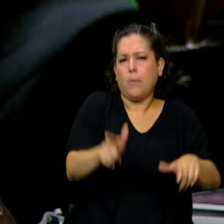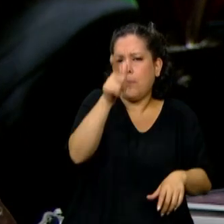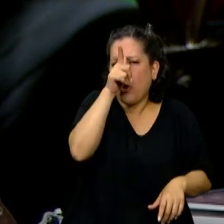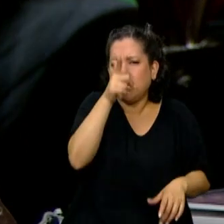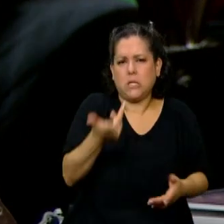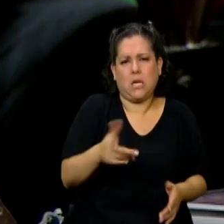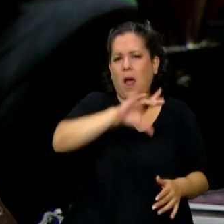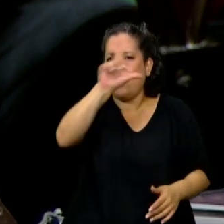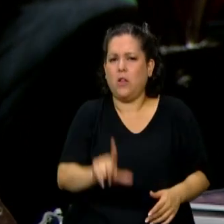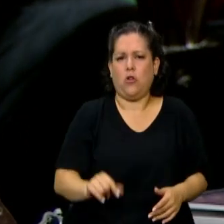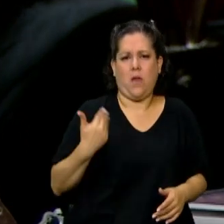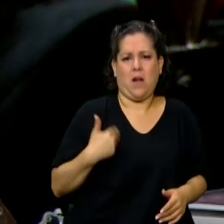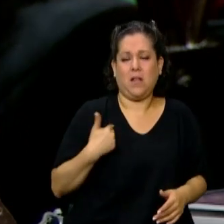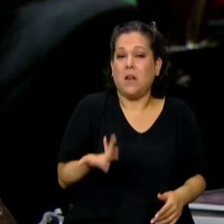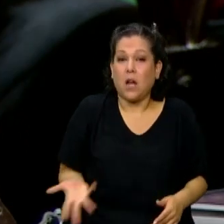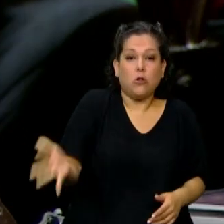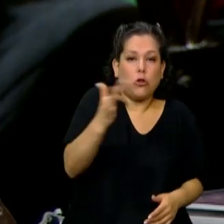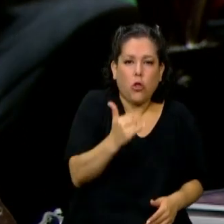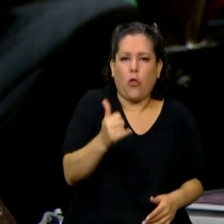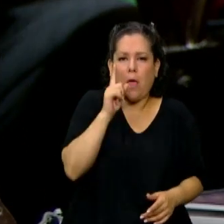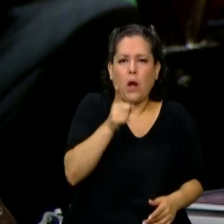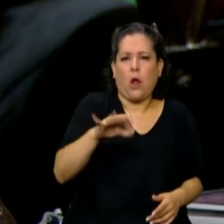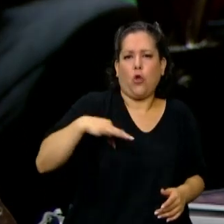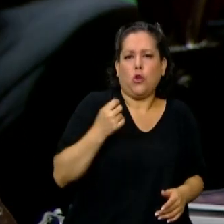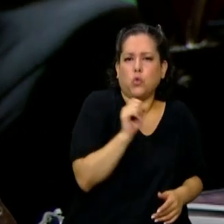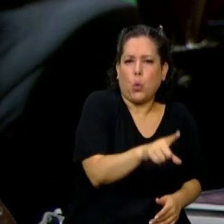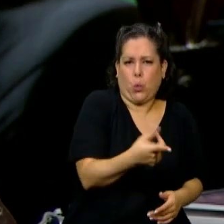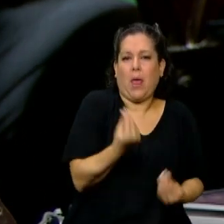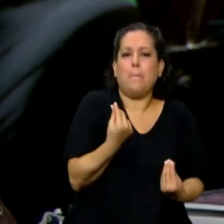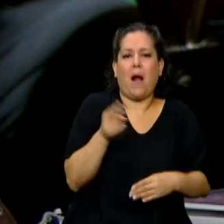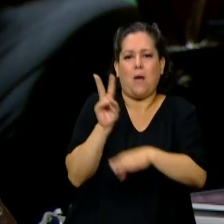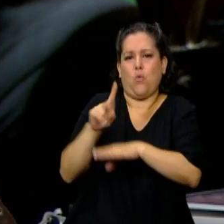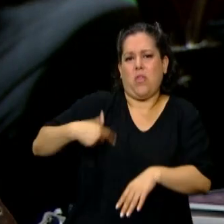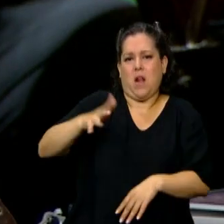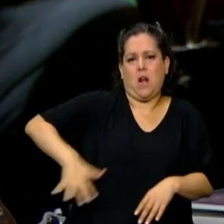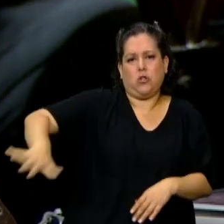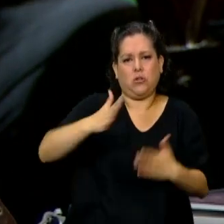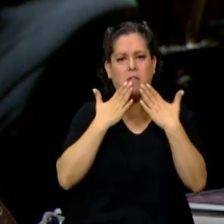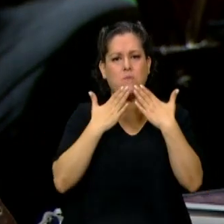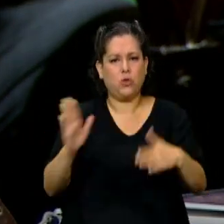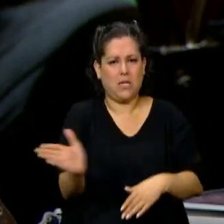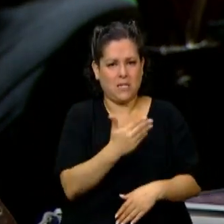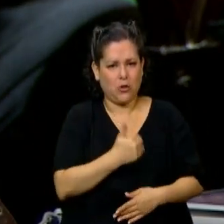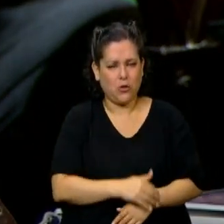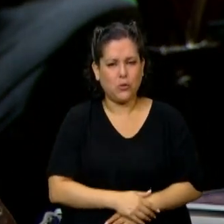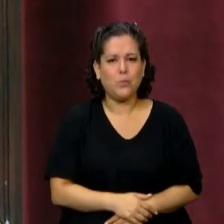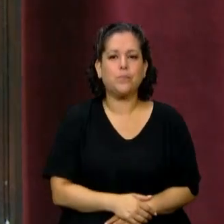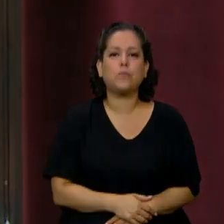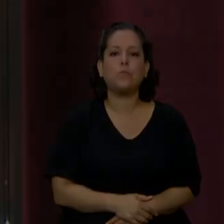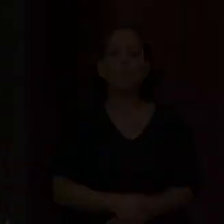de seguridad del país que día a día arriesgan su vida para protegernos a todos. Muchas gracias, señora Presidenta.